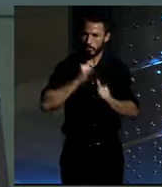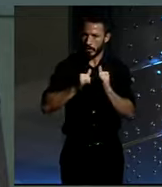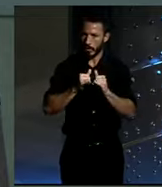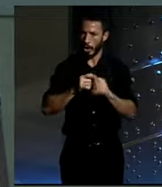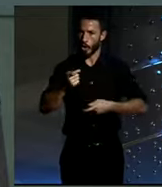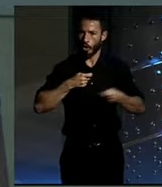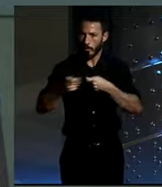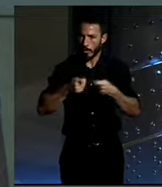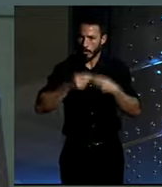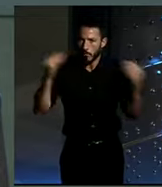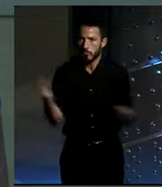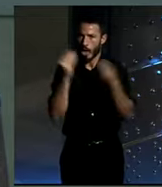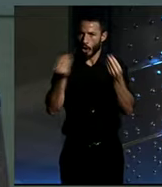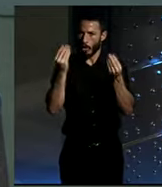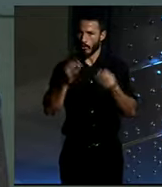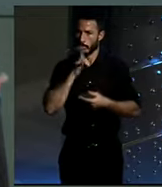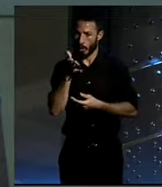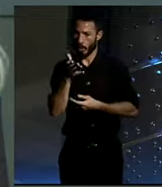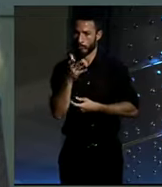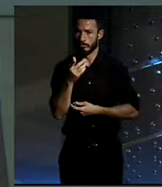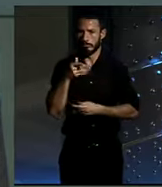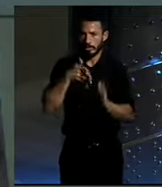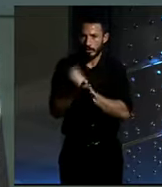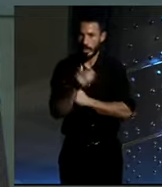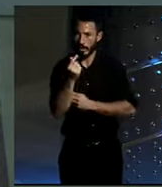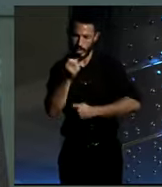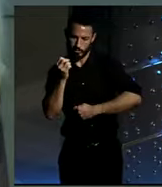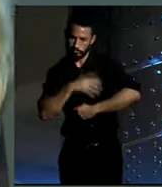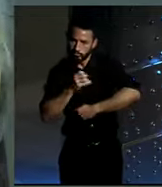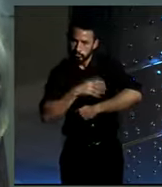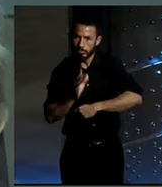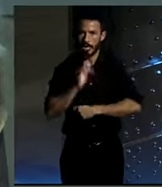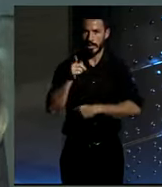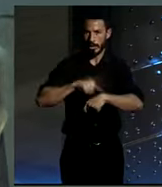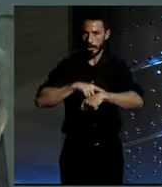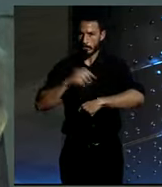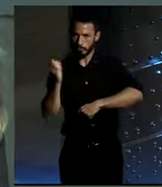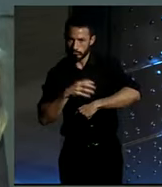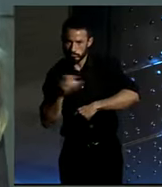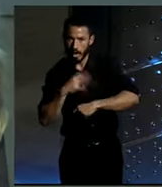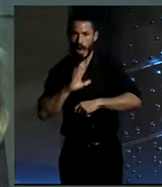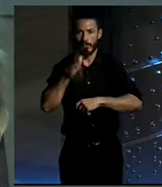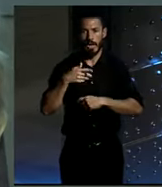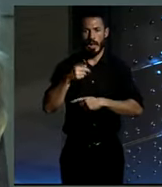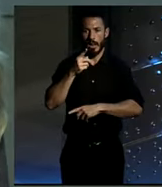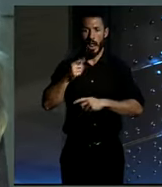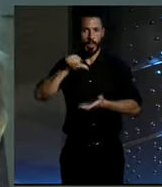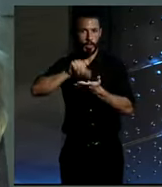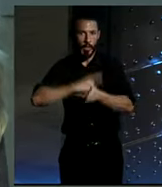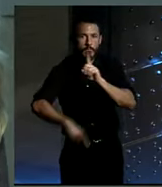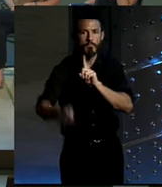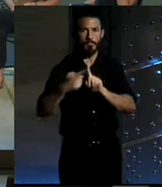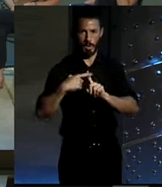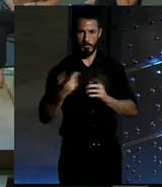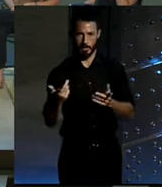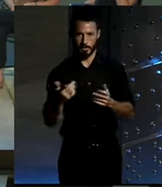ahorro que supone no mantener un coche, ese ahorro de tiempo, pues todo eso se invierte en la propia ciudad. Muchos comercios en zonas